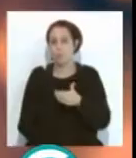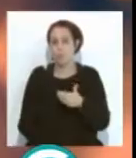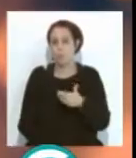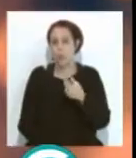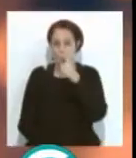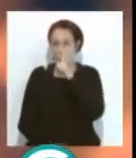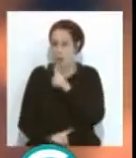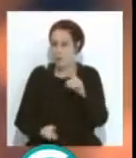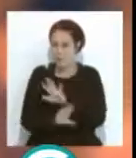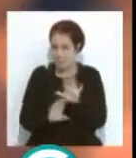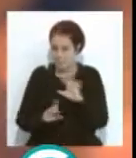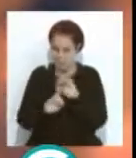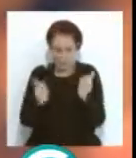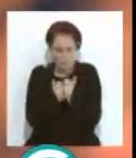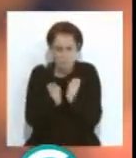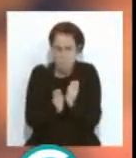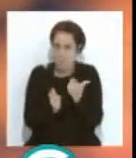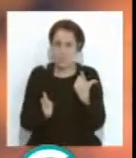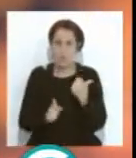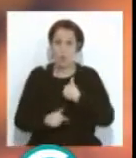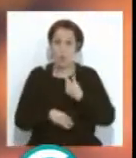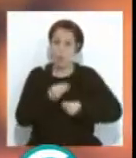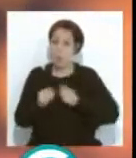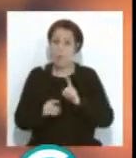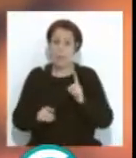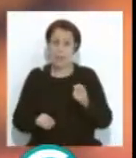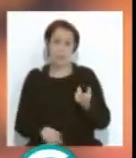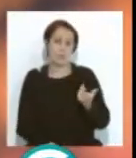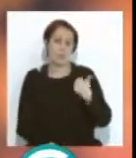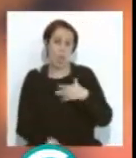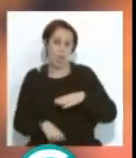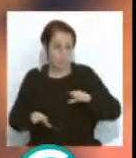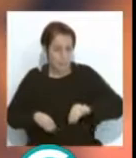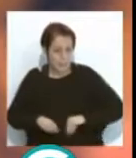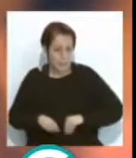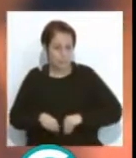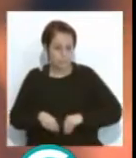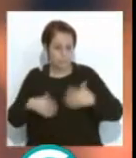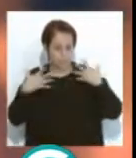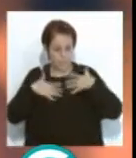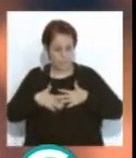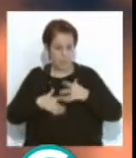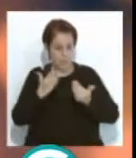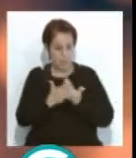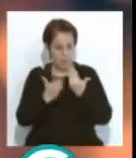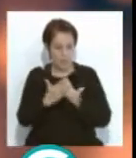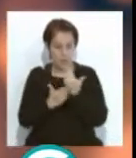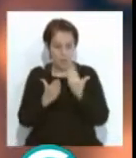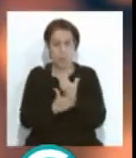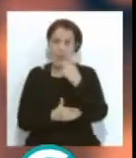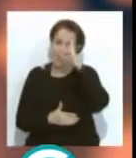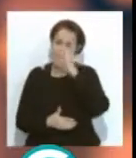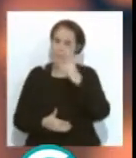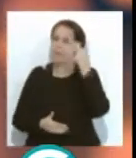un añito nada más, que sea lo más breve posible y yo lo que no haría ya que lo hemos aceptado y lo estamos asumiendo cada día es inventos de